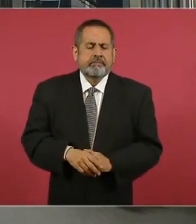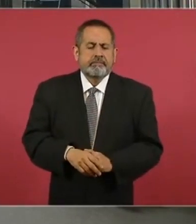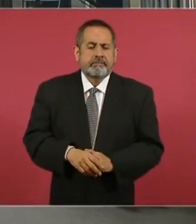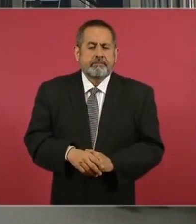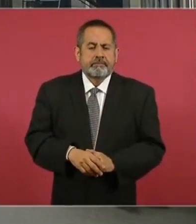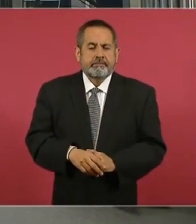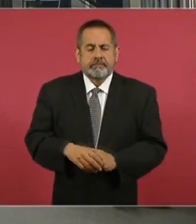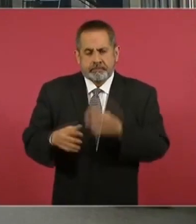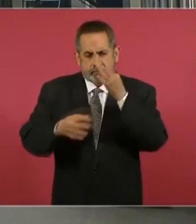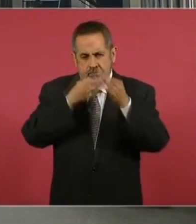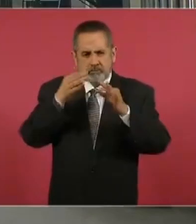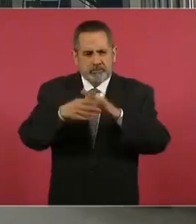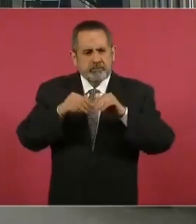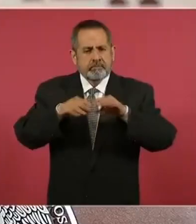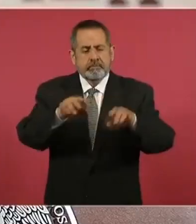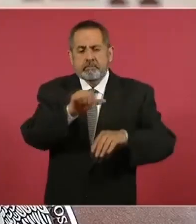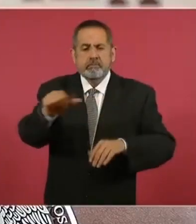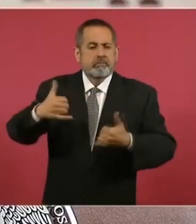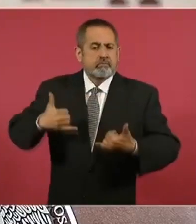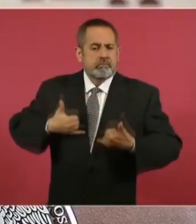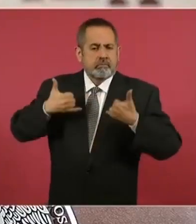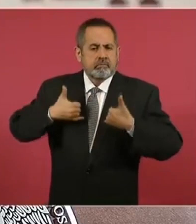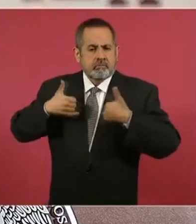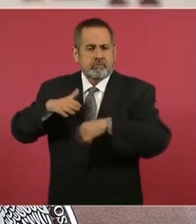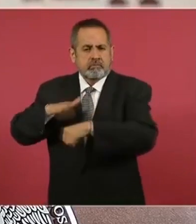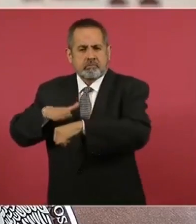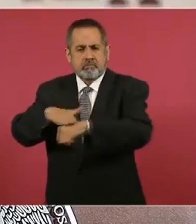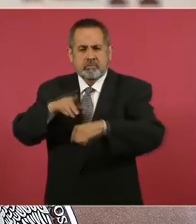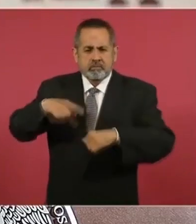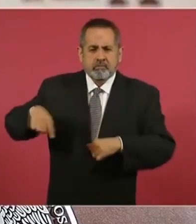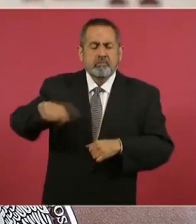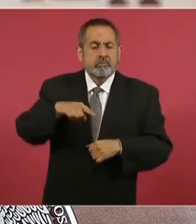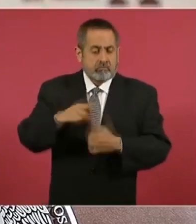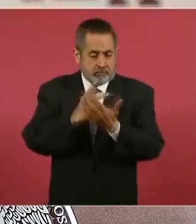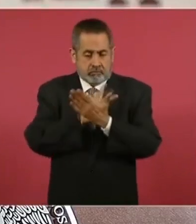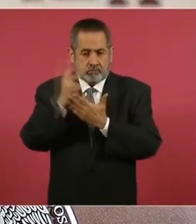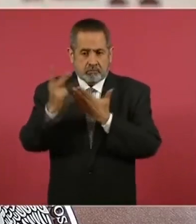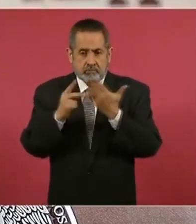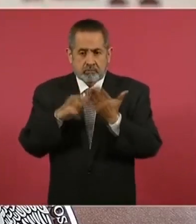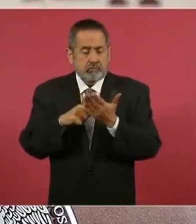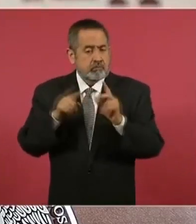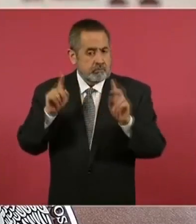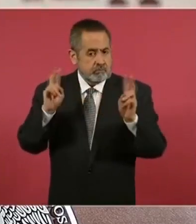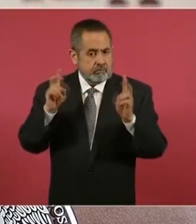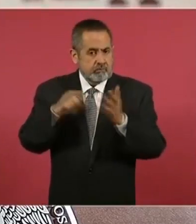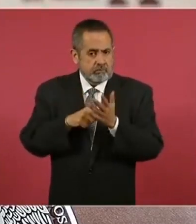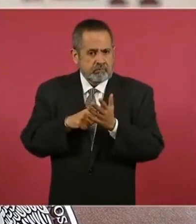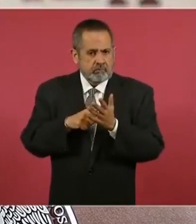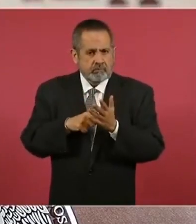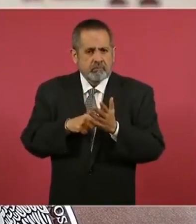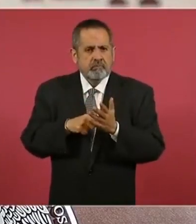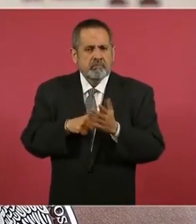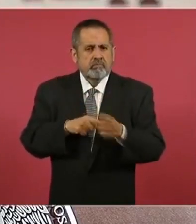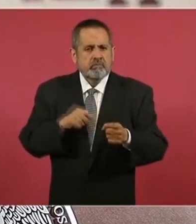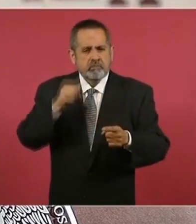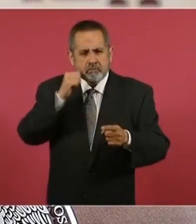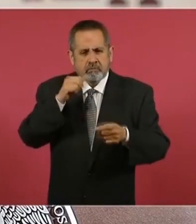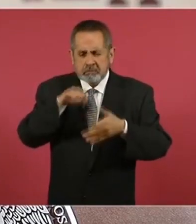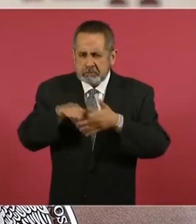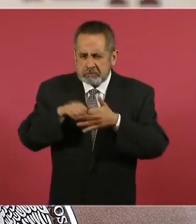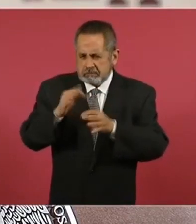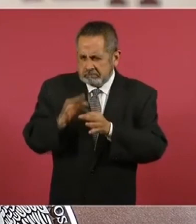Informar y decirle a los jóvenes, general, que el programa siempre ha mantenido la